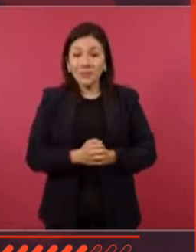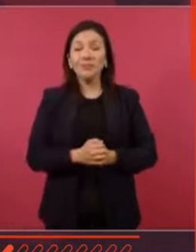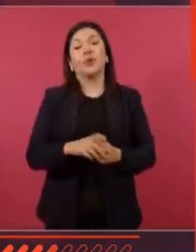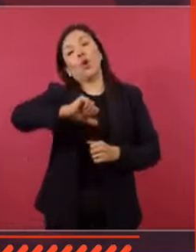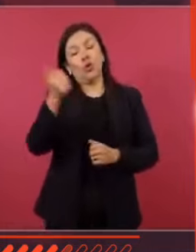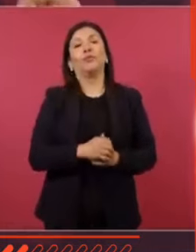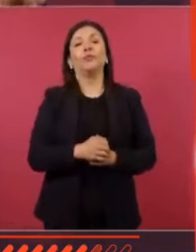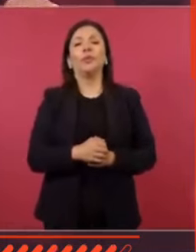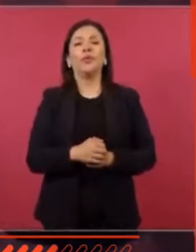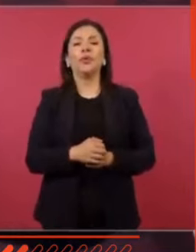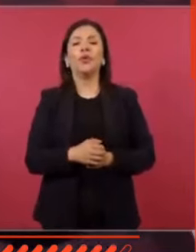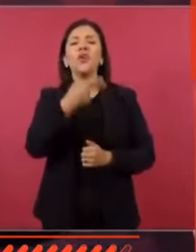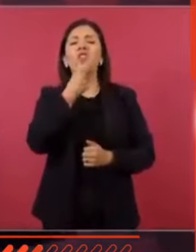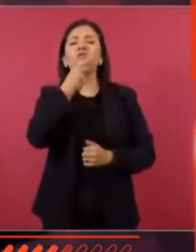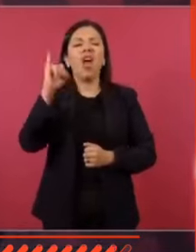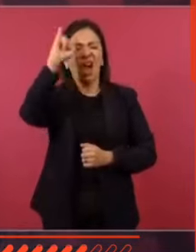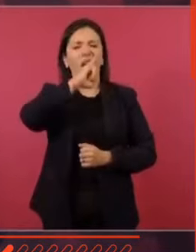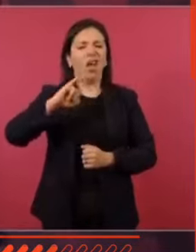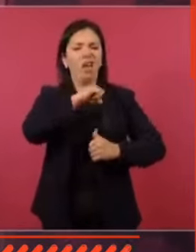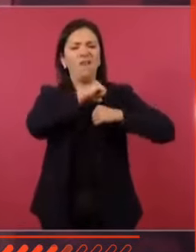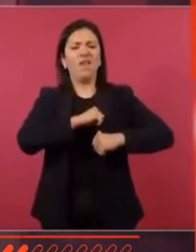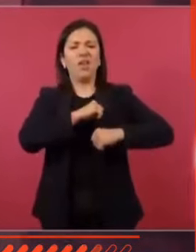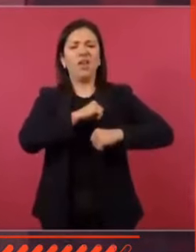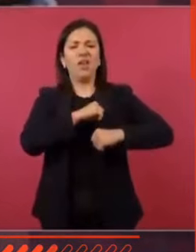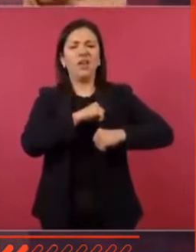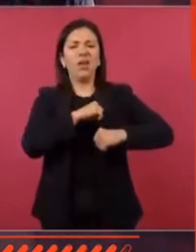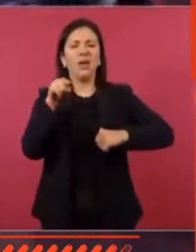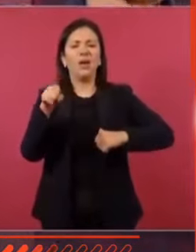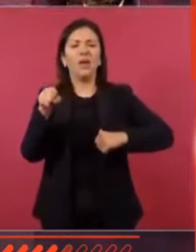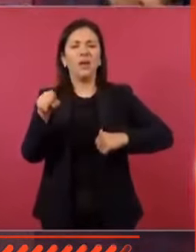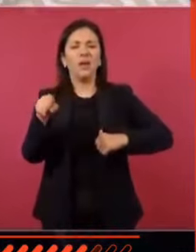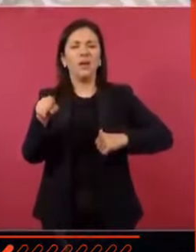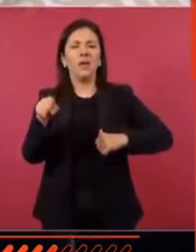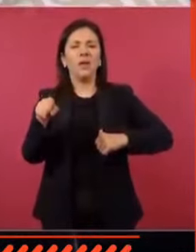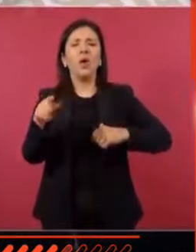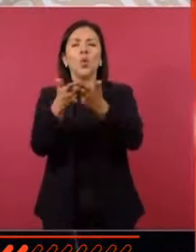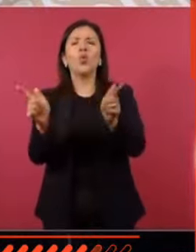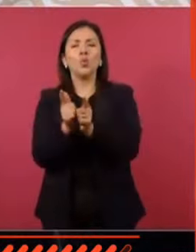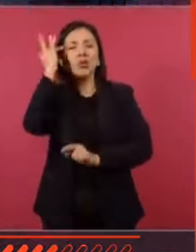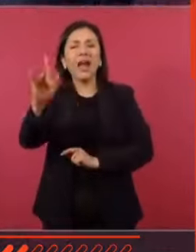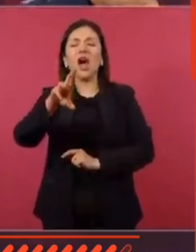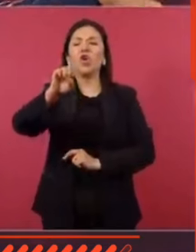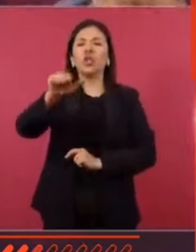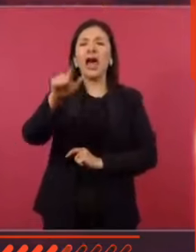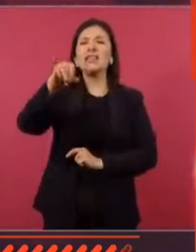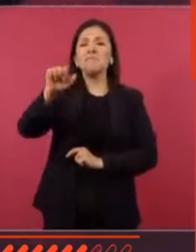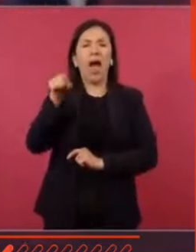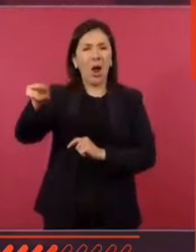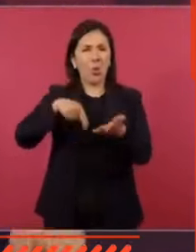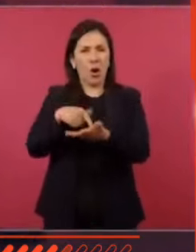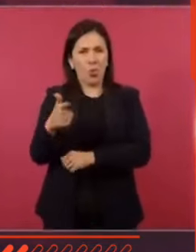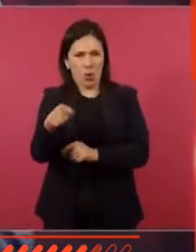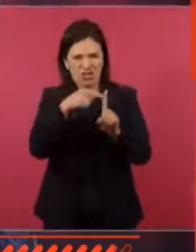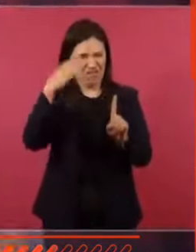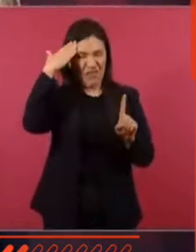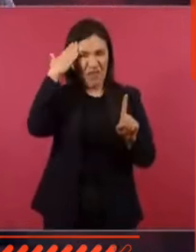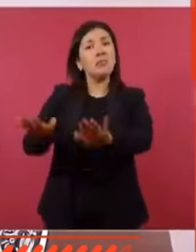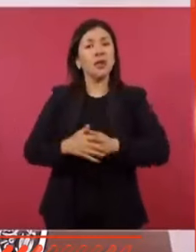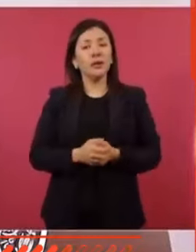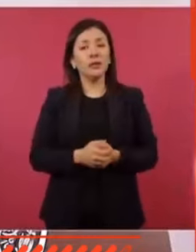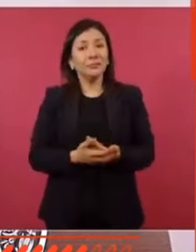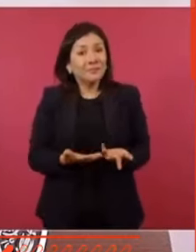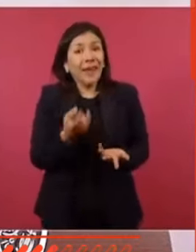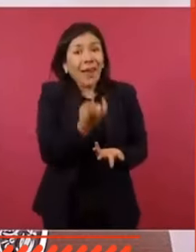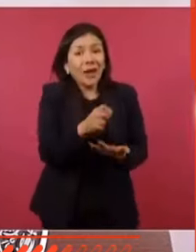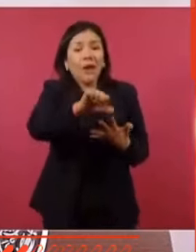El hijo del jefe de Santa Rosa de Lima, de Guanajuato, hijo, 24 horas afuera.